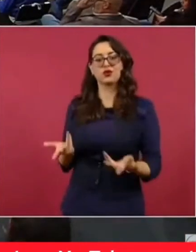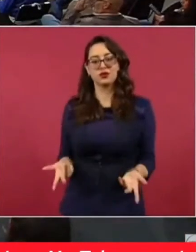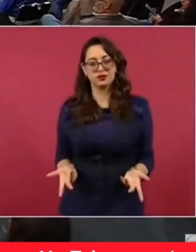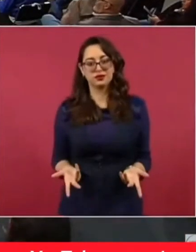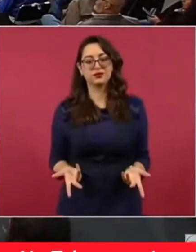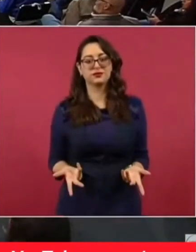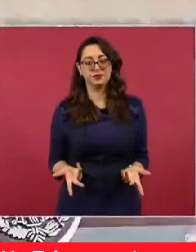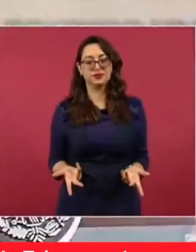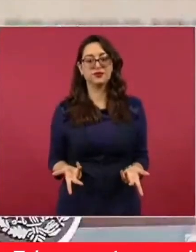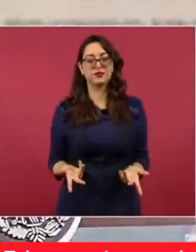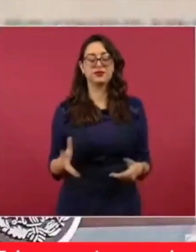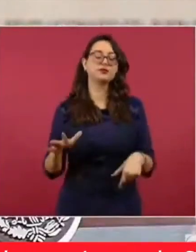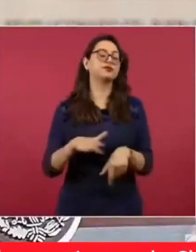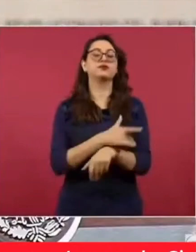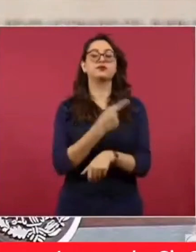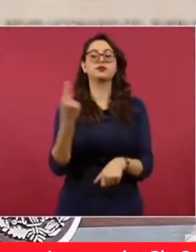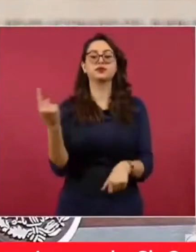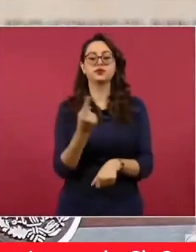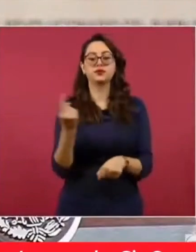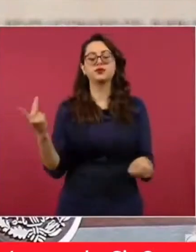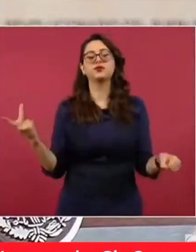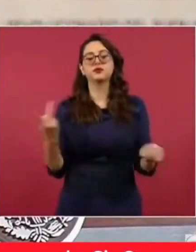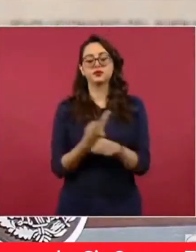la mayoría de estos